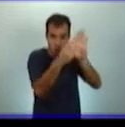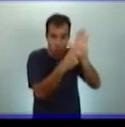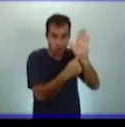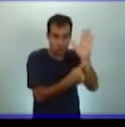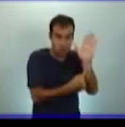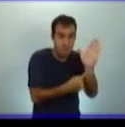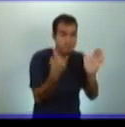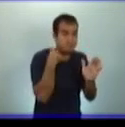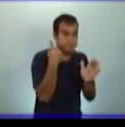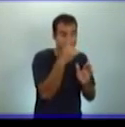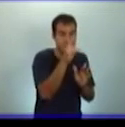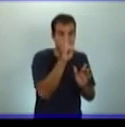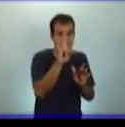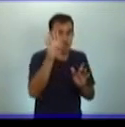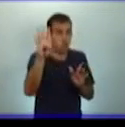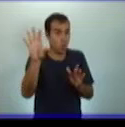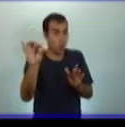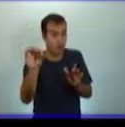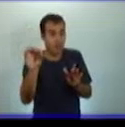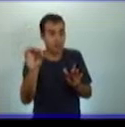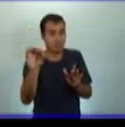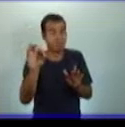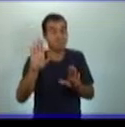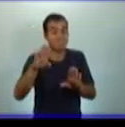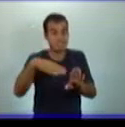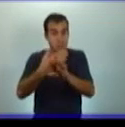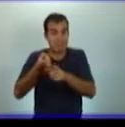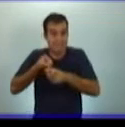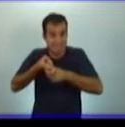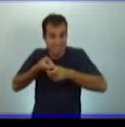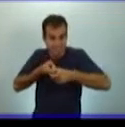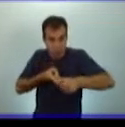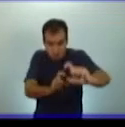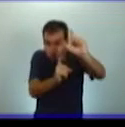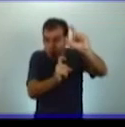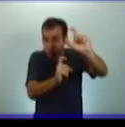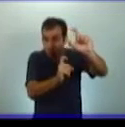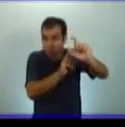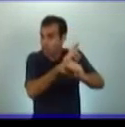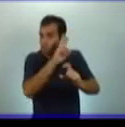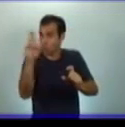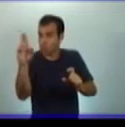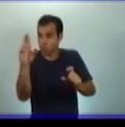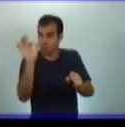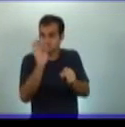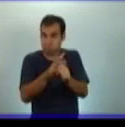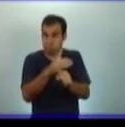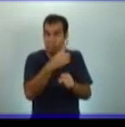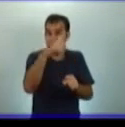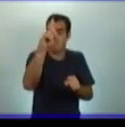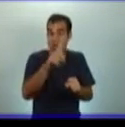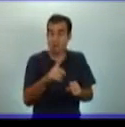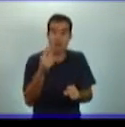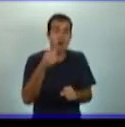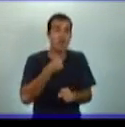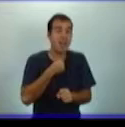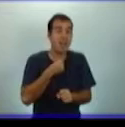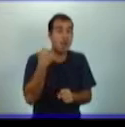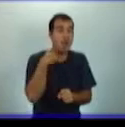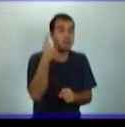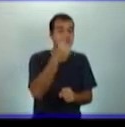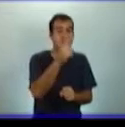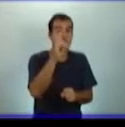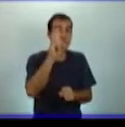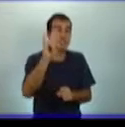sale a la luz con el triunfo revolucionario del 1 de enero de 1959, la